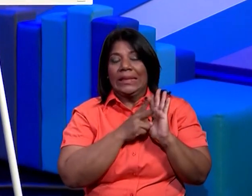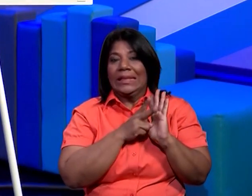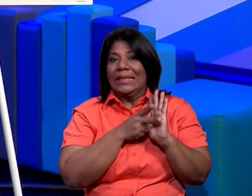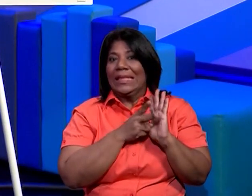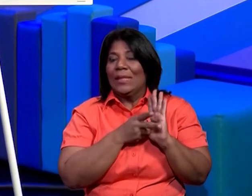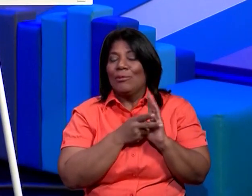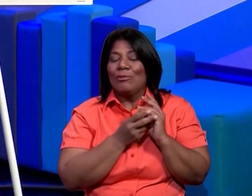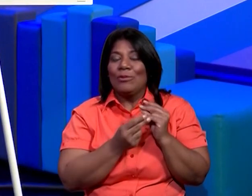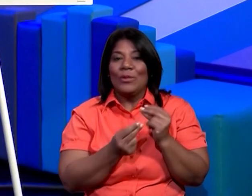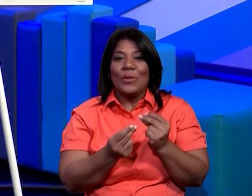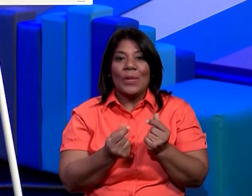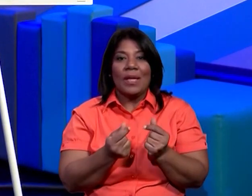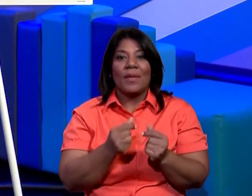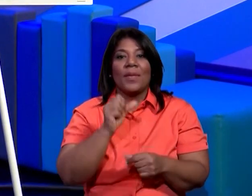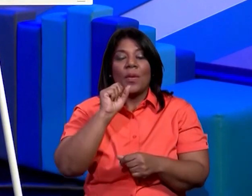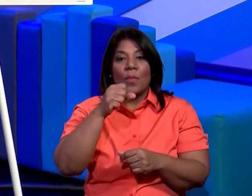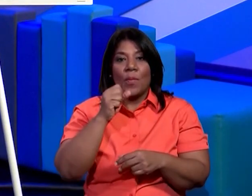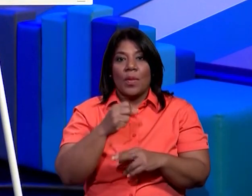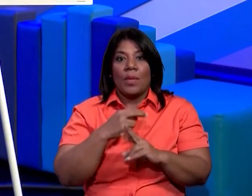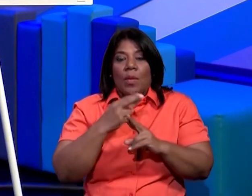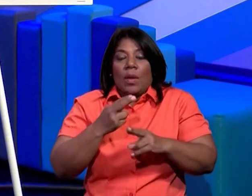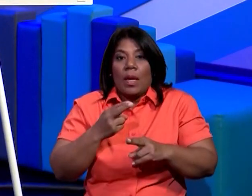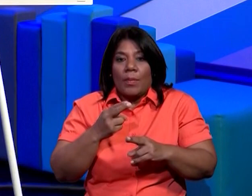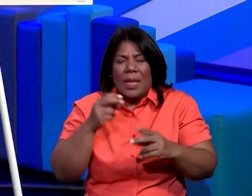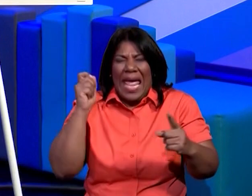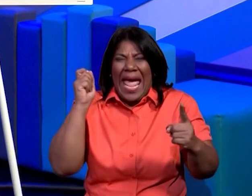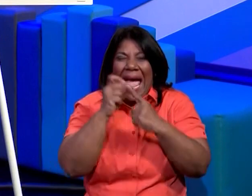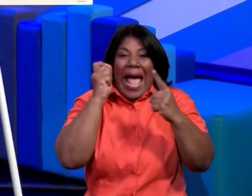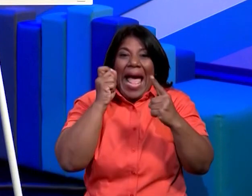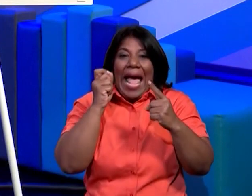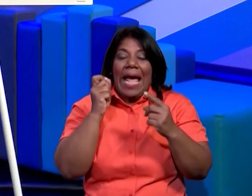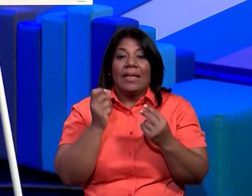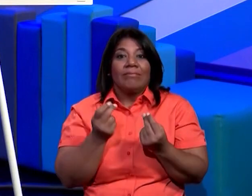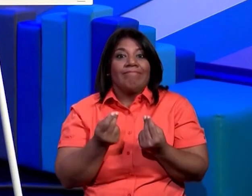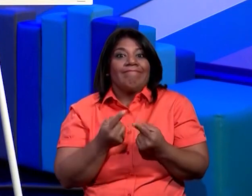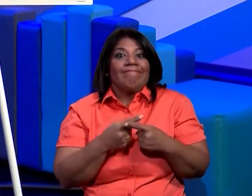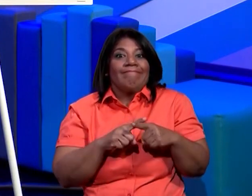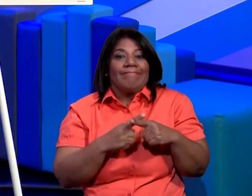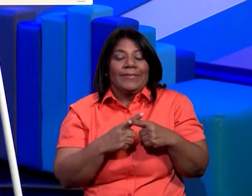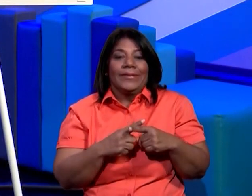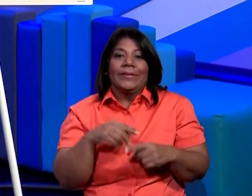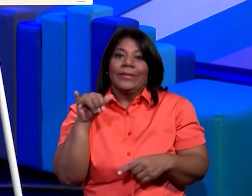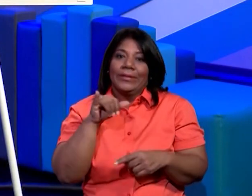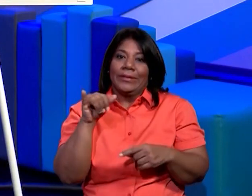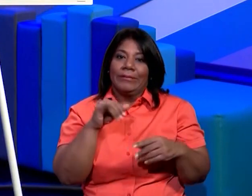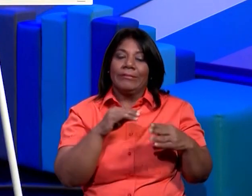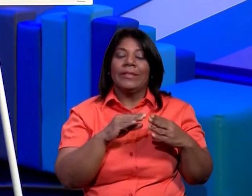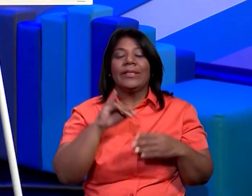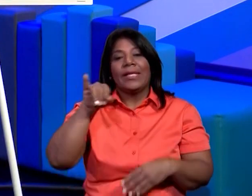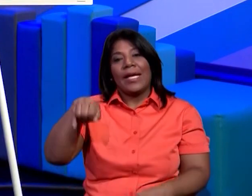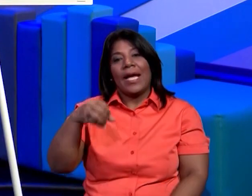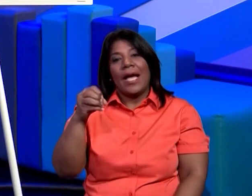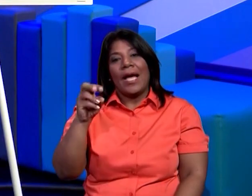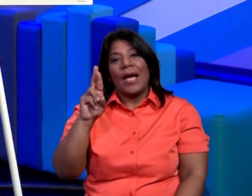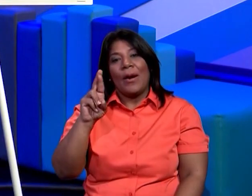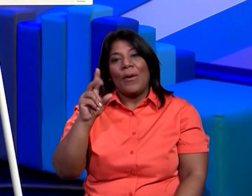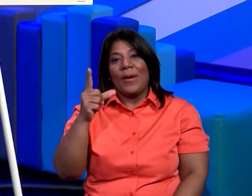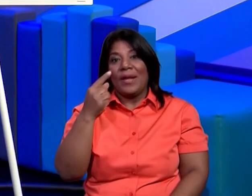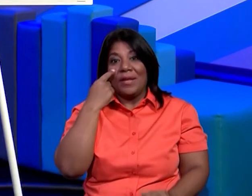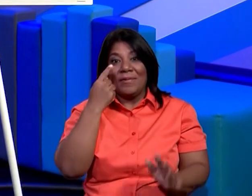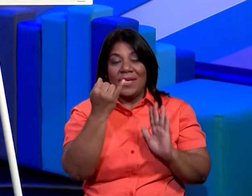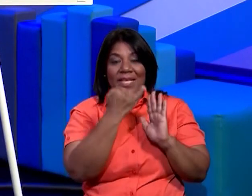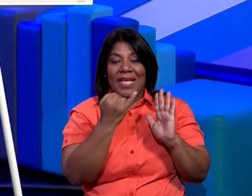pero que nos permiten responder a esas cosas que tal vez pueden causarnos algún dolor como el caso del señor jorge interesante mis queridos